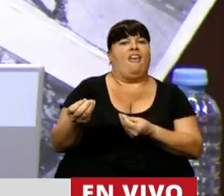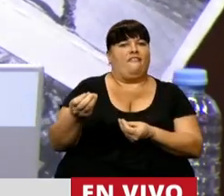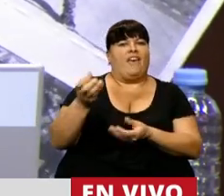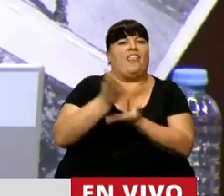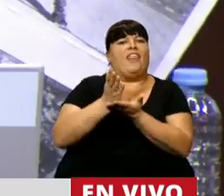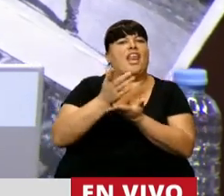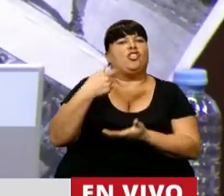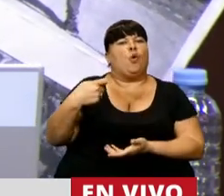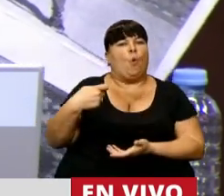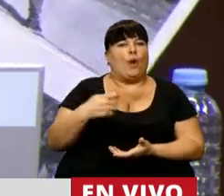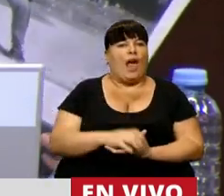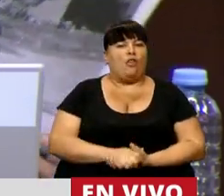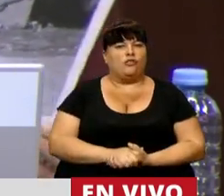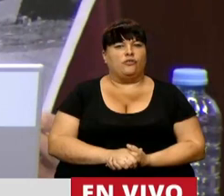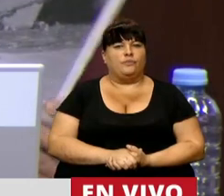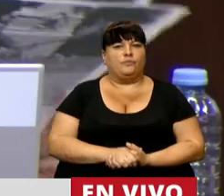de los derechos de los jubilados.